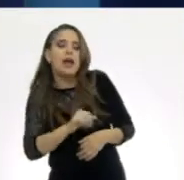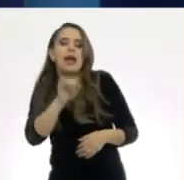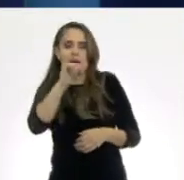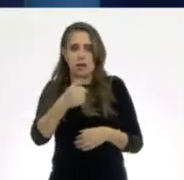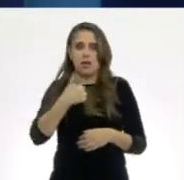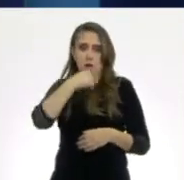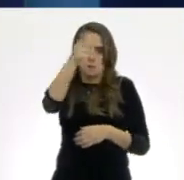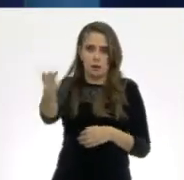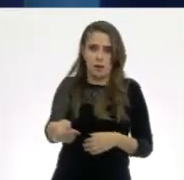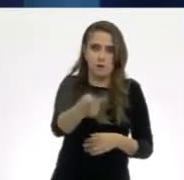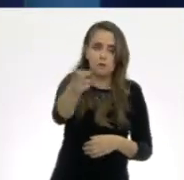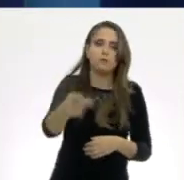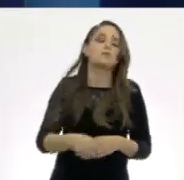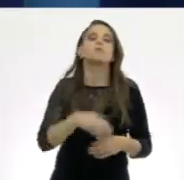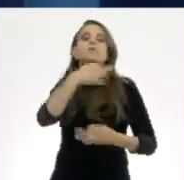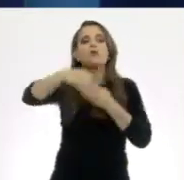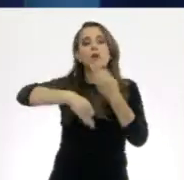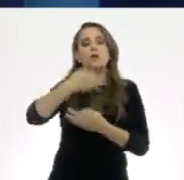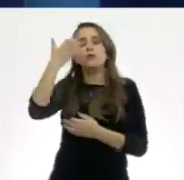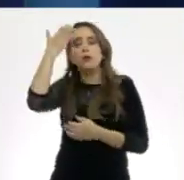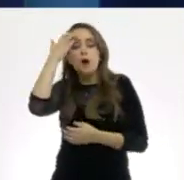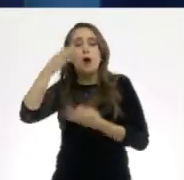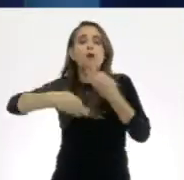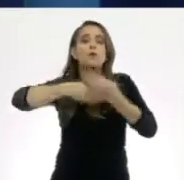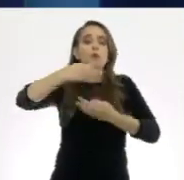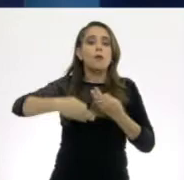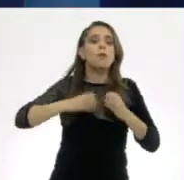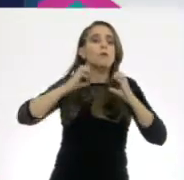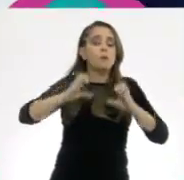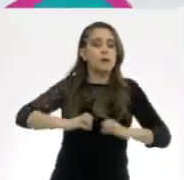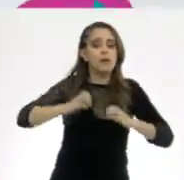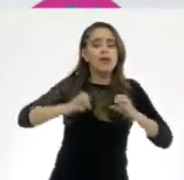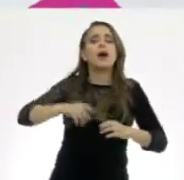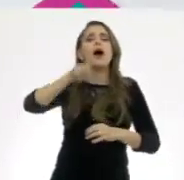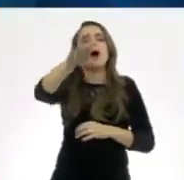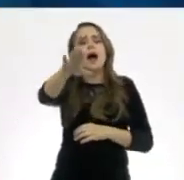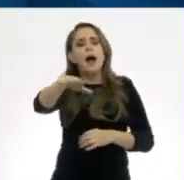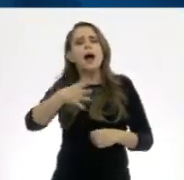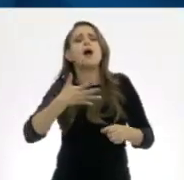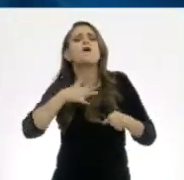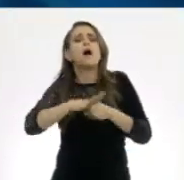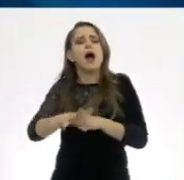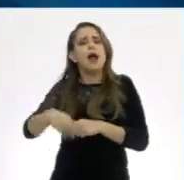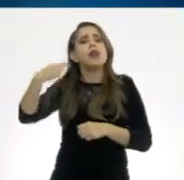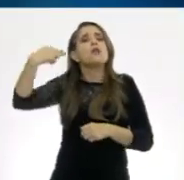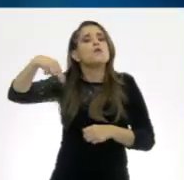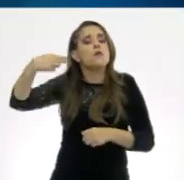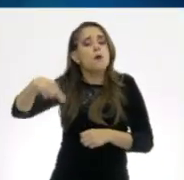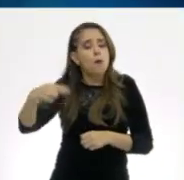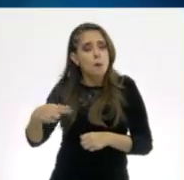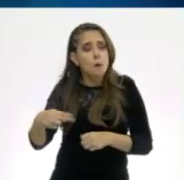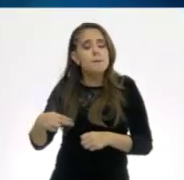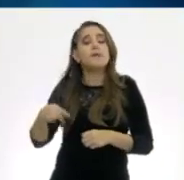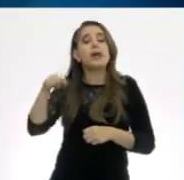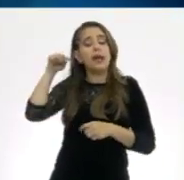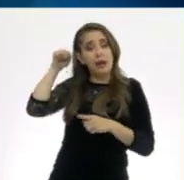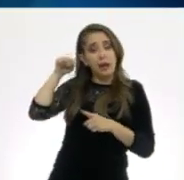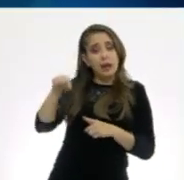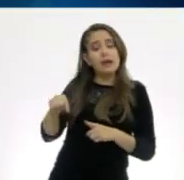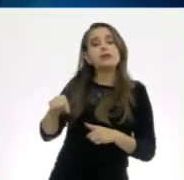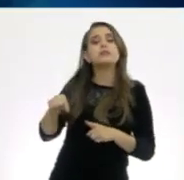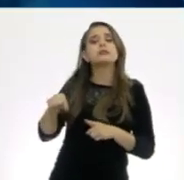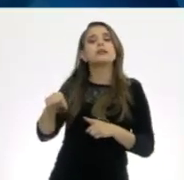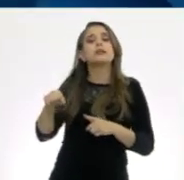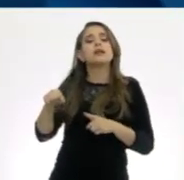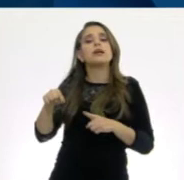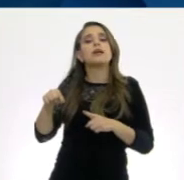adelante. Todos conocemos, todos nos cuidamos. Dime, ¿cómo se denomina al método que consiste en realizar